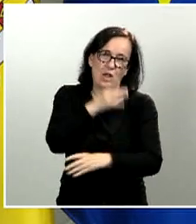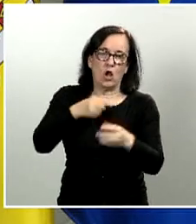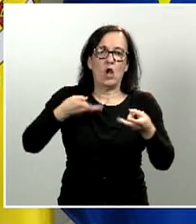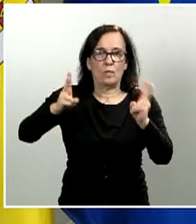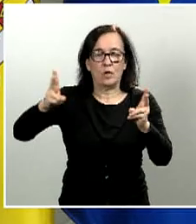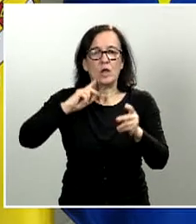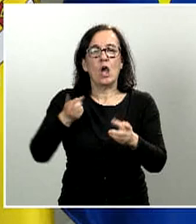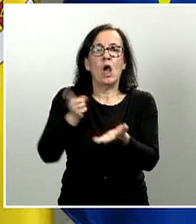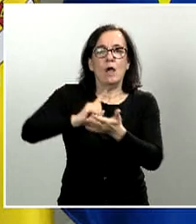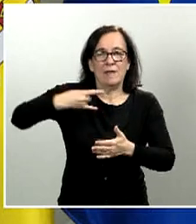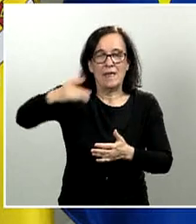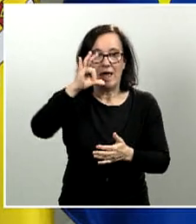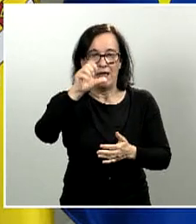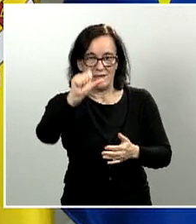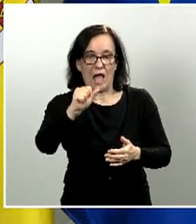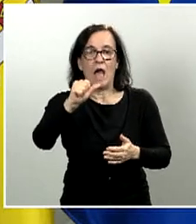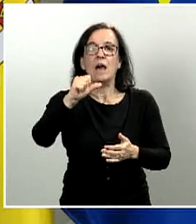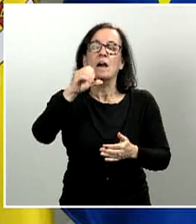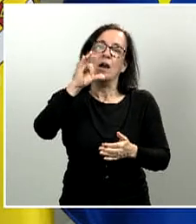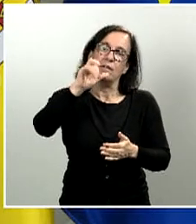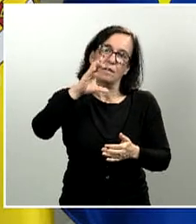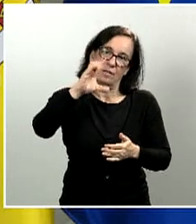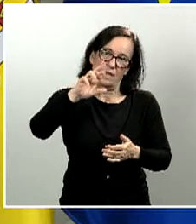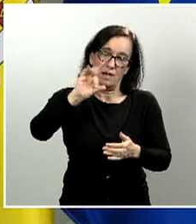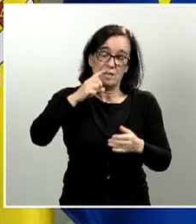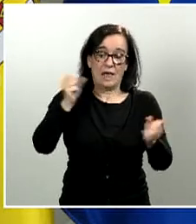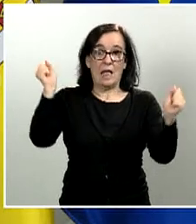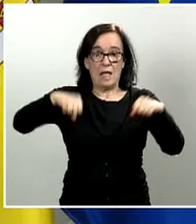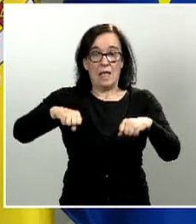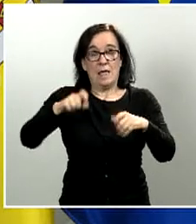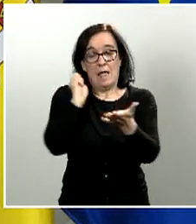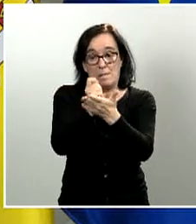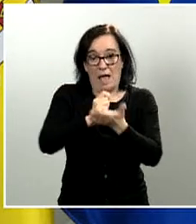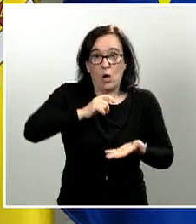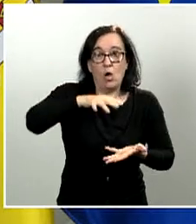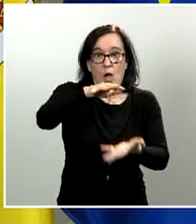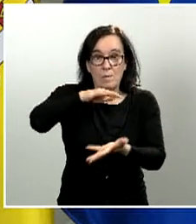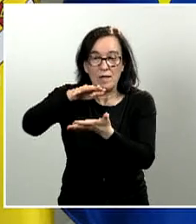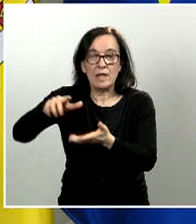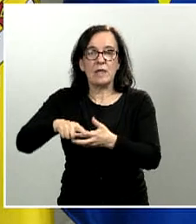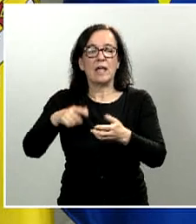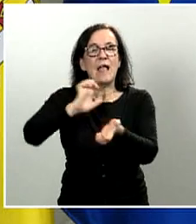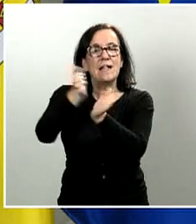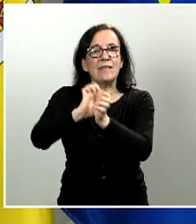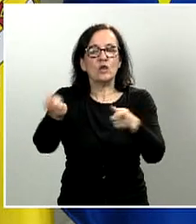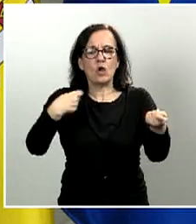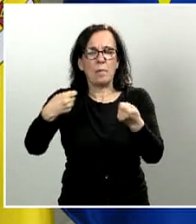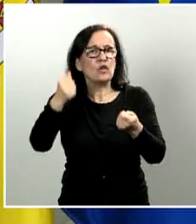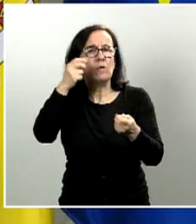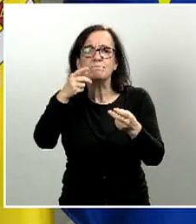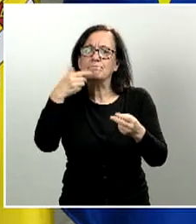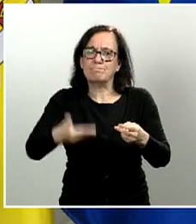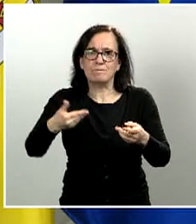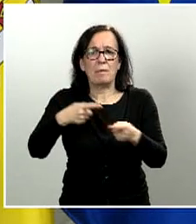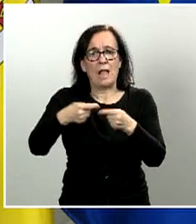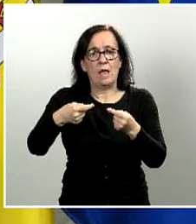S.A. CERSA. El pago a proveedores y el crédito comercial son cauces fundamentales para el flujo de financiación